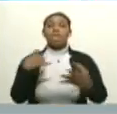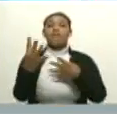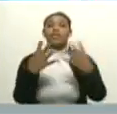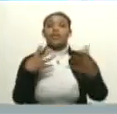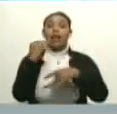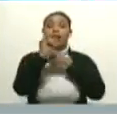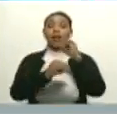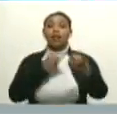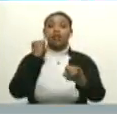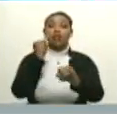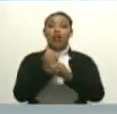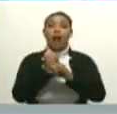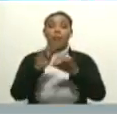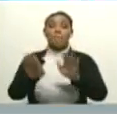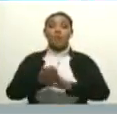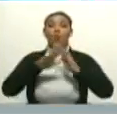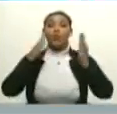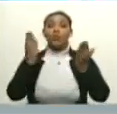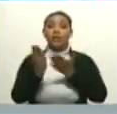festival mundial.